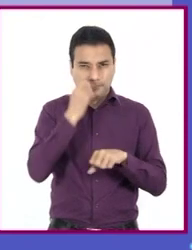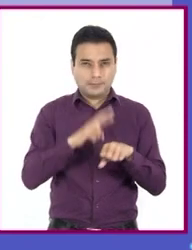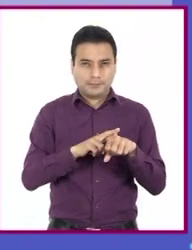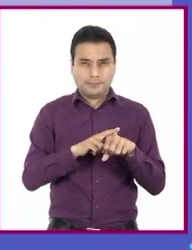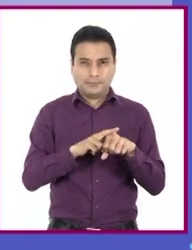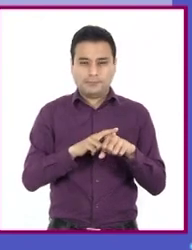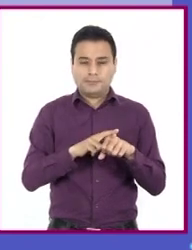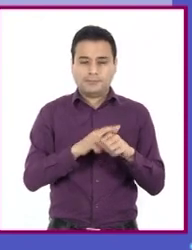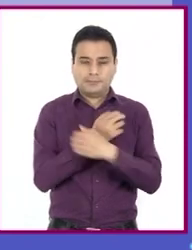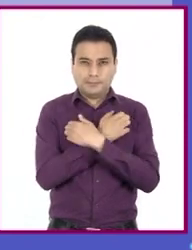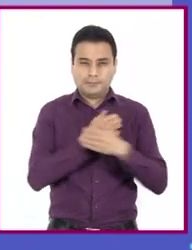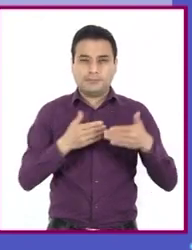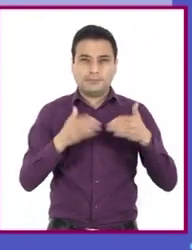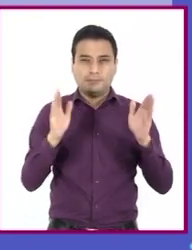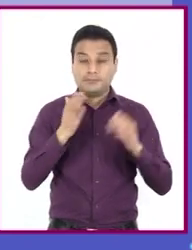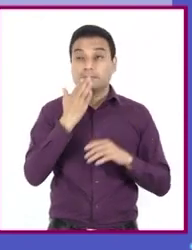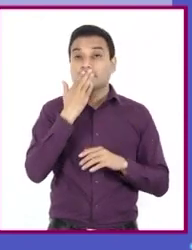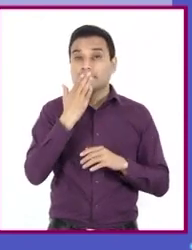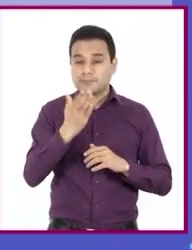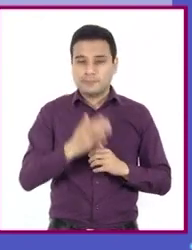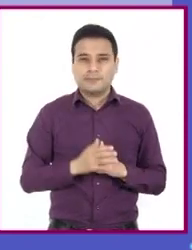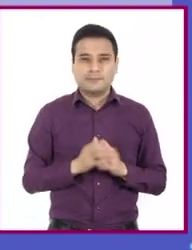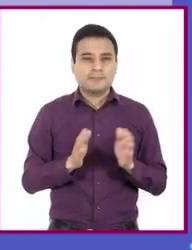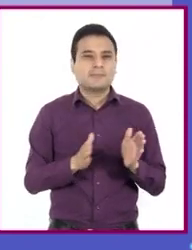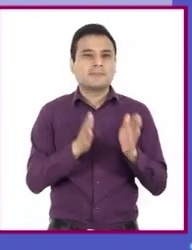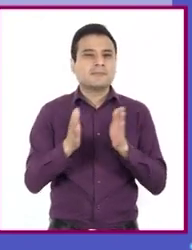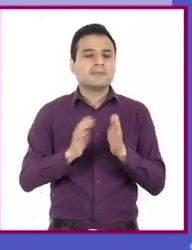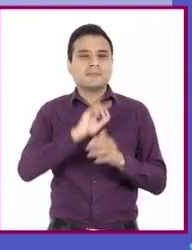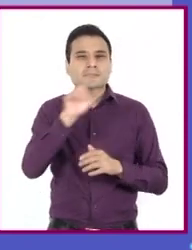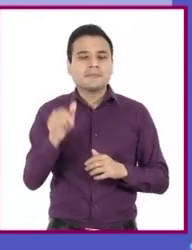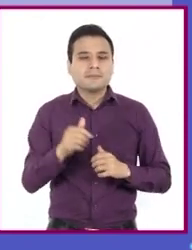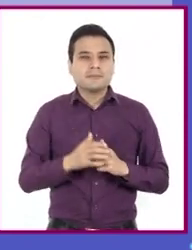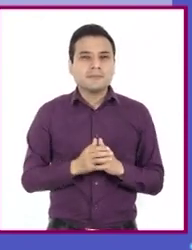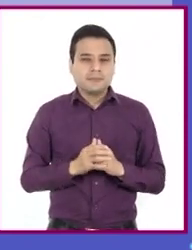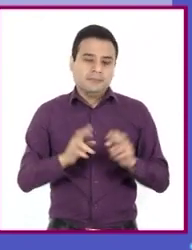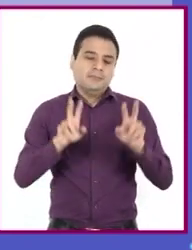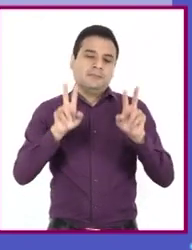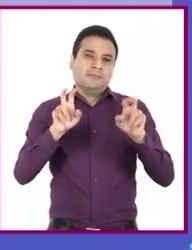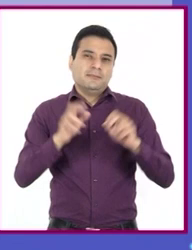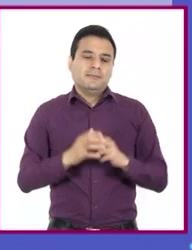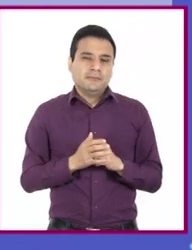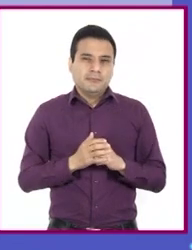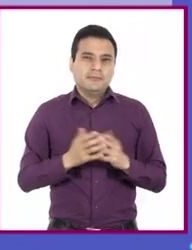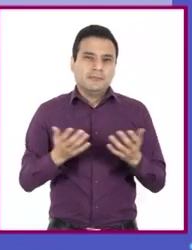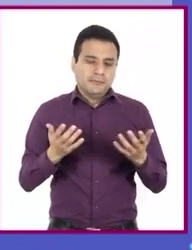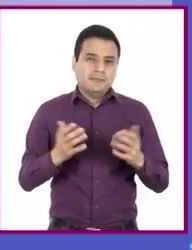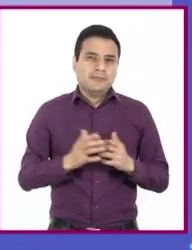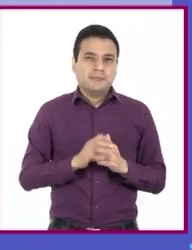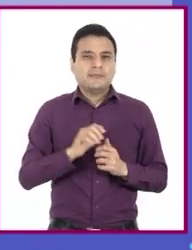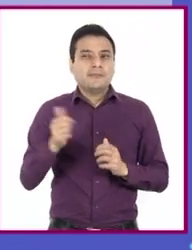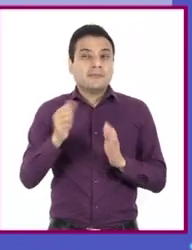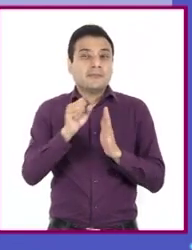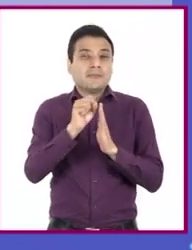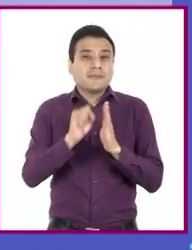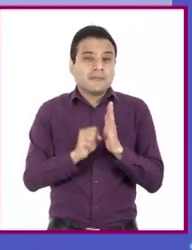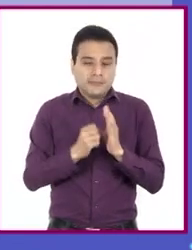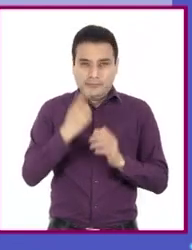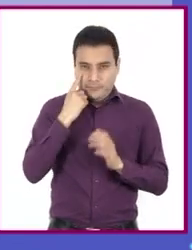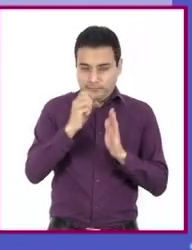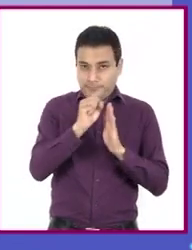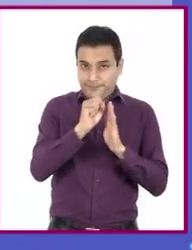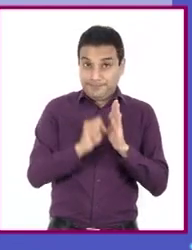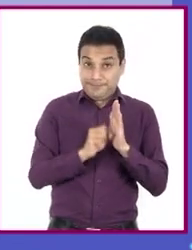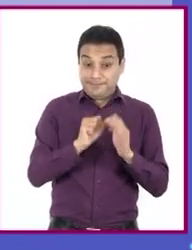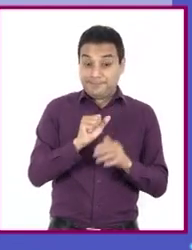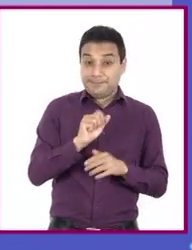Educación Pública. Vas muy bien. ¿Qué dato sigue? El título. En otro sistema sí, pero en el sistema APA,